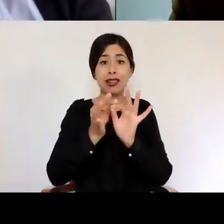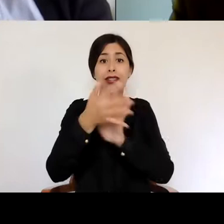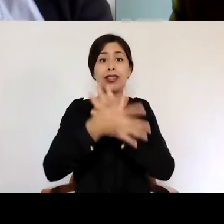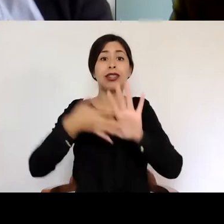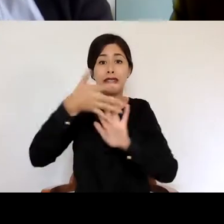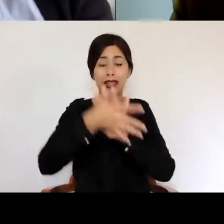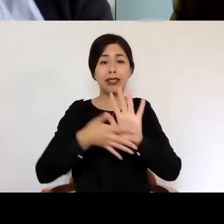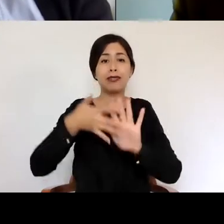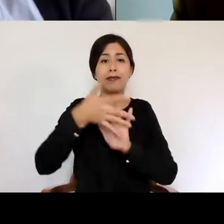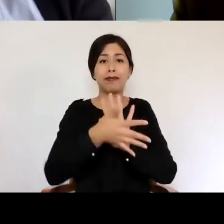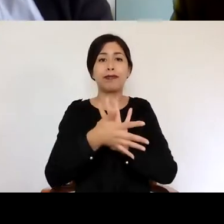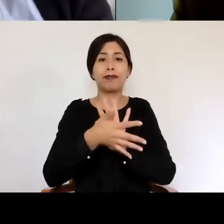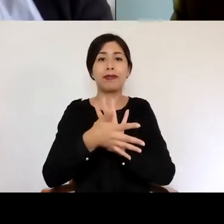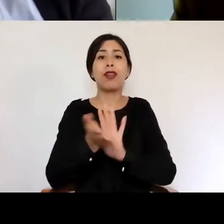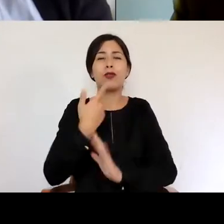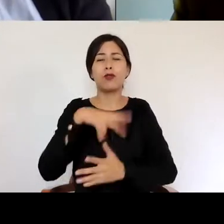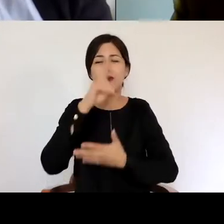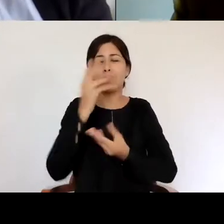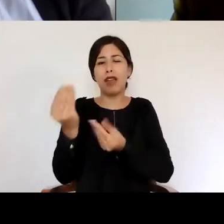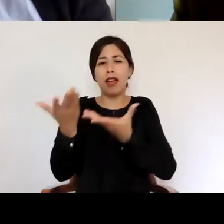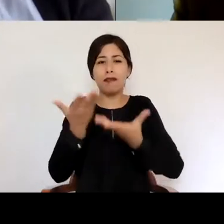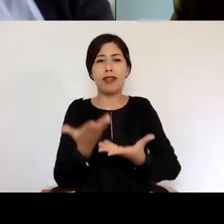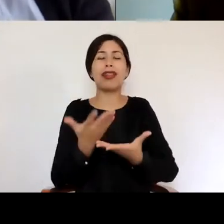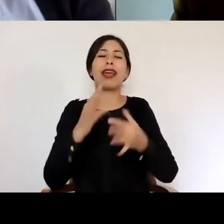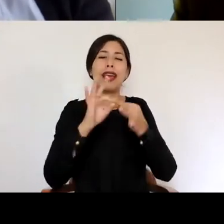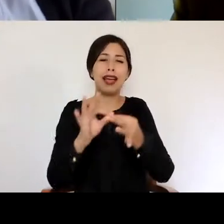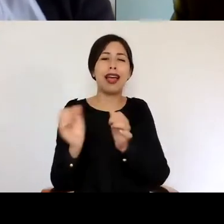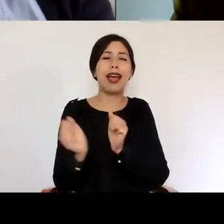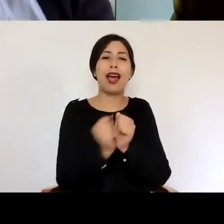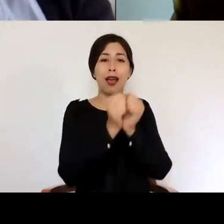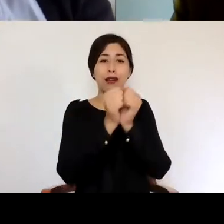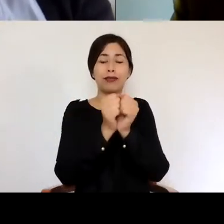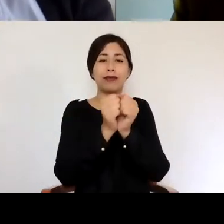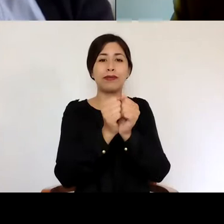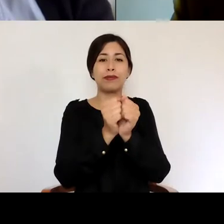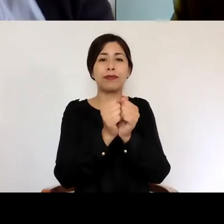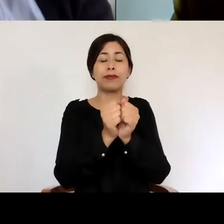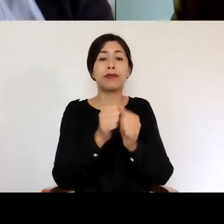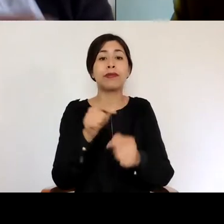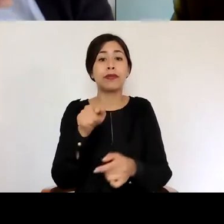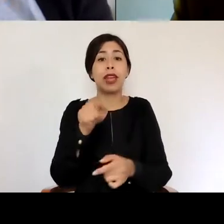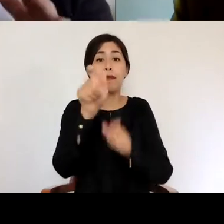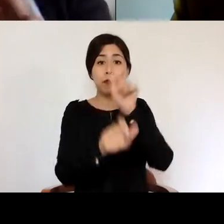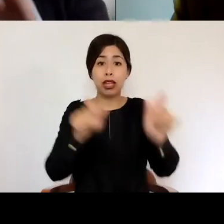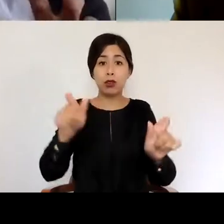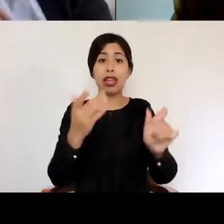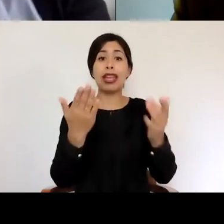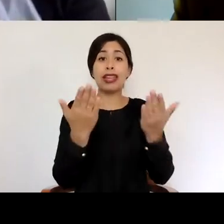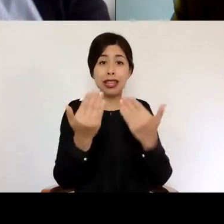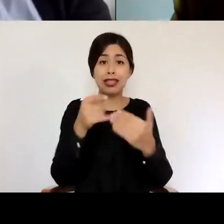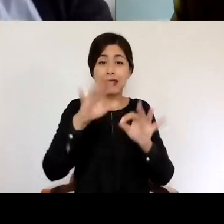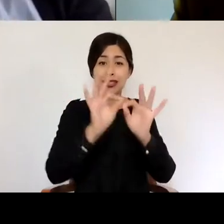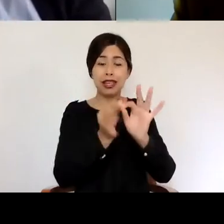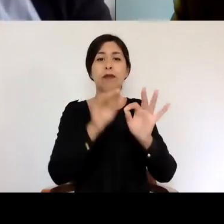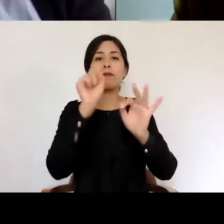de señas, a le damos la cordial bienvenida, gracias por acompañarnos. Quienes lo requieran pueden fijar a la intérprete,